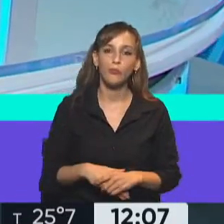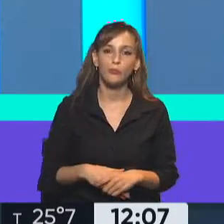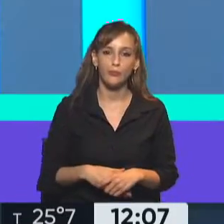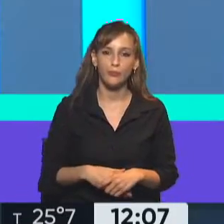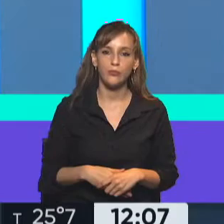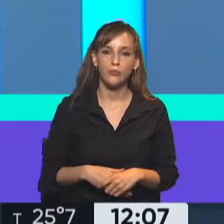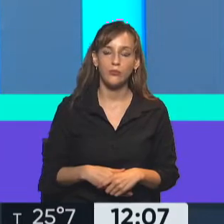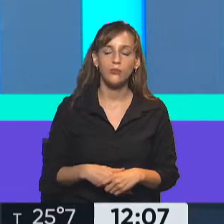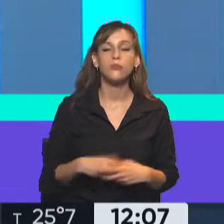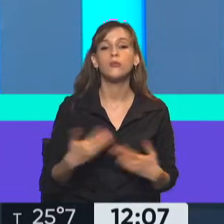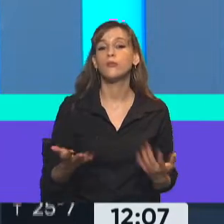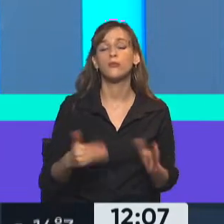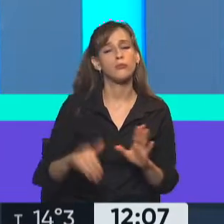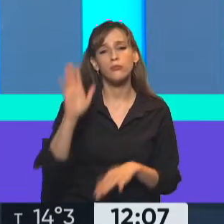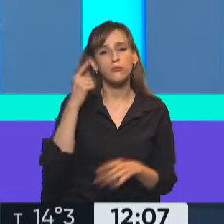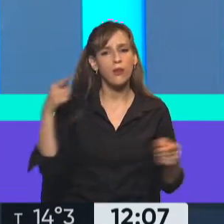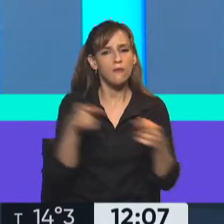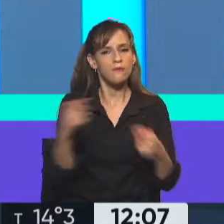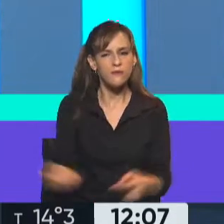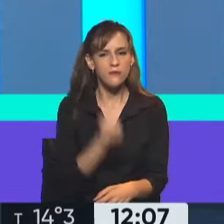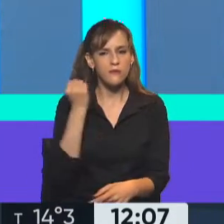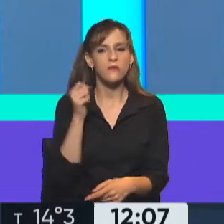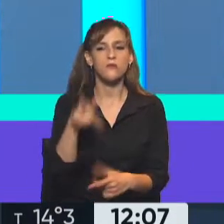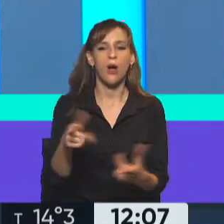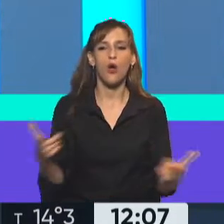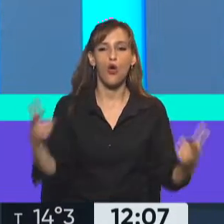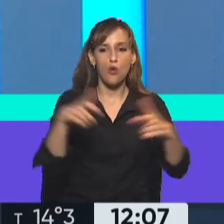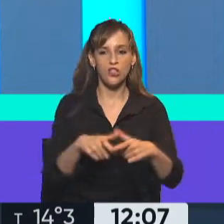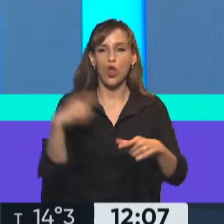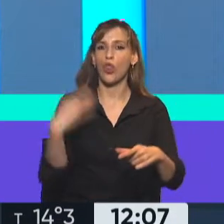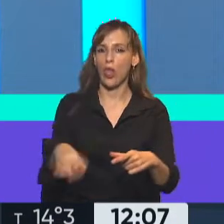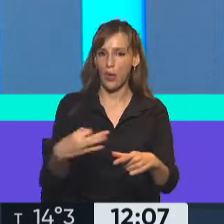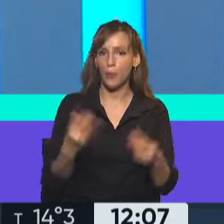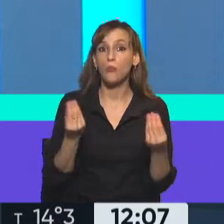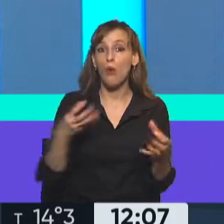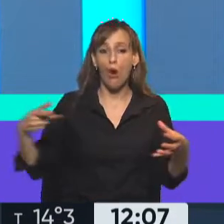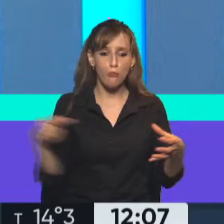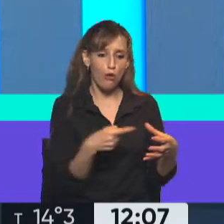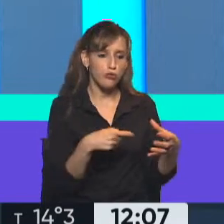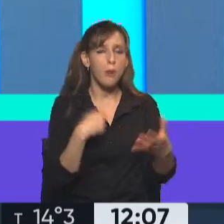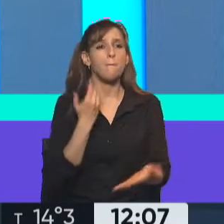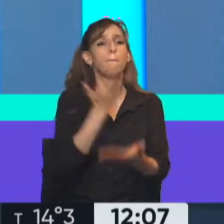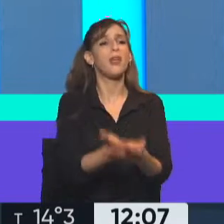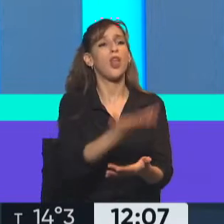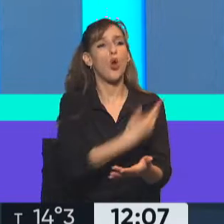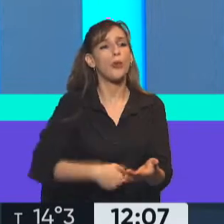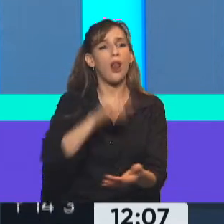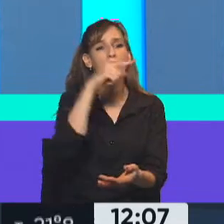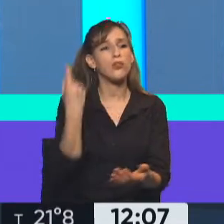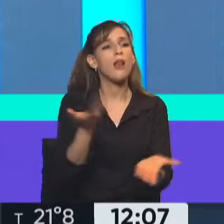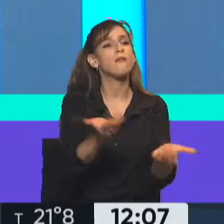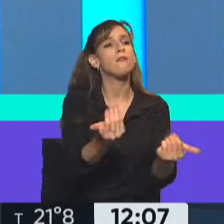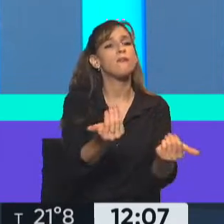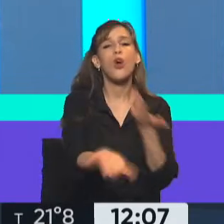más allá de conformar esta comisión, porque hubo muchos pedidos desde la oposición, para que el Gobierno Nacional, por intermedio de Medio Ambiente, dé